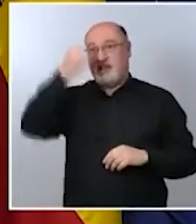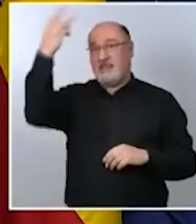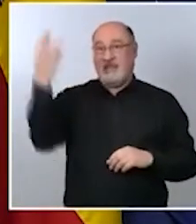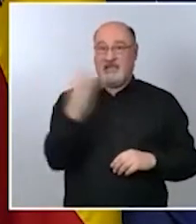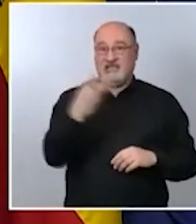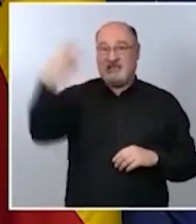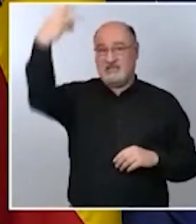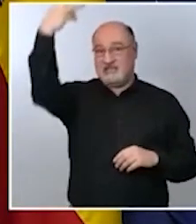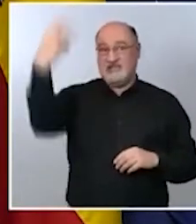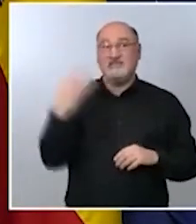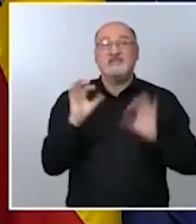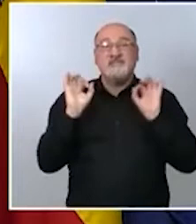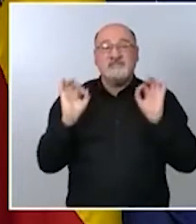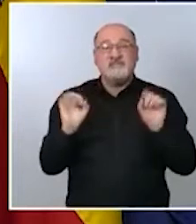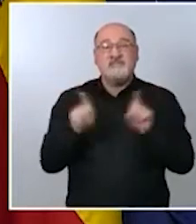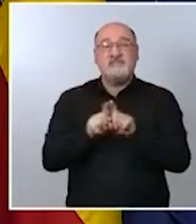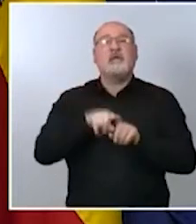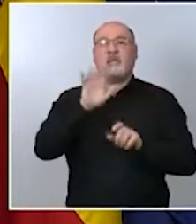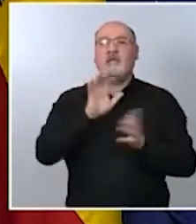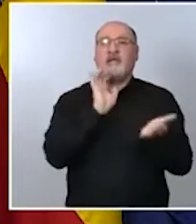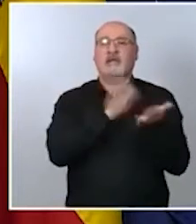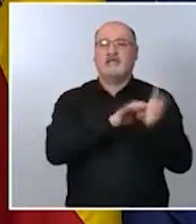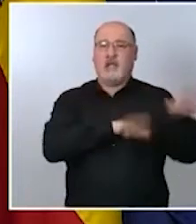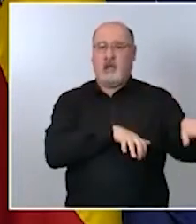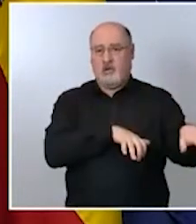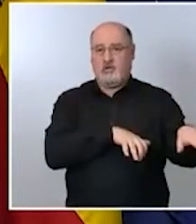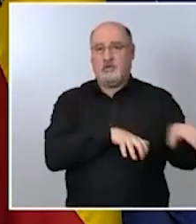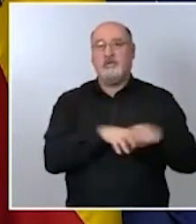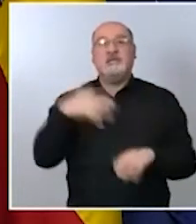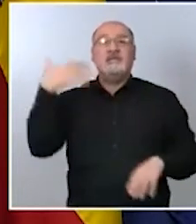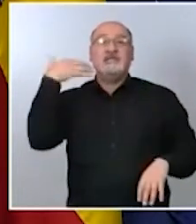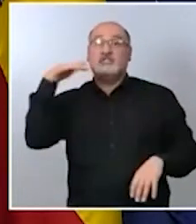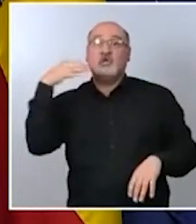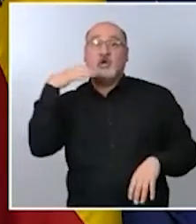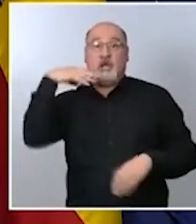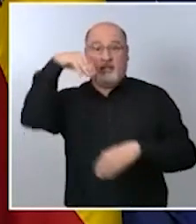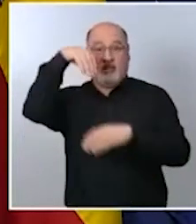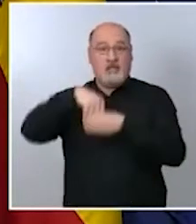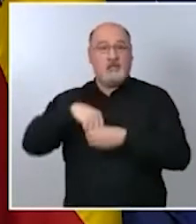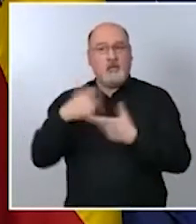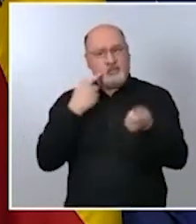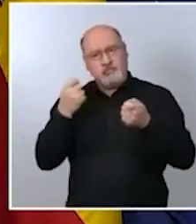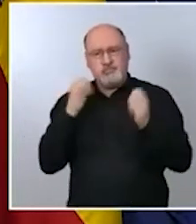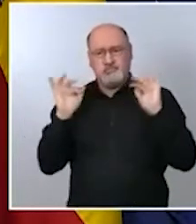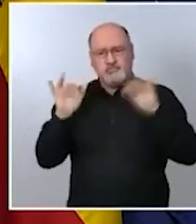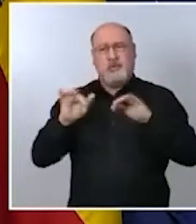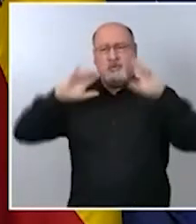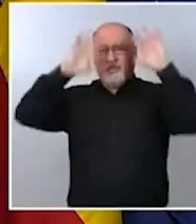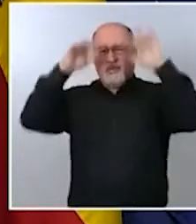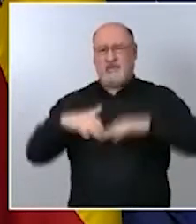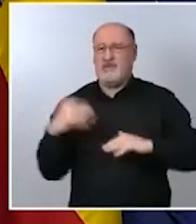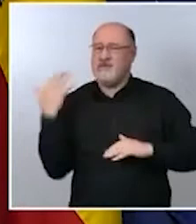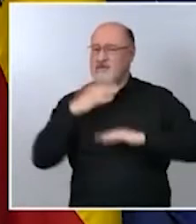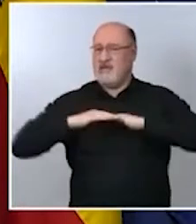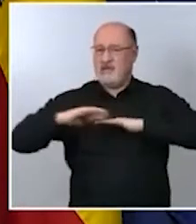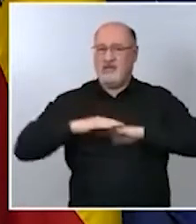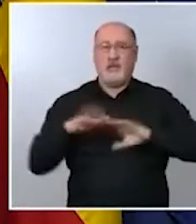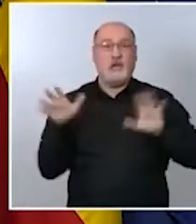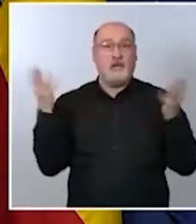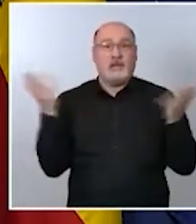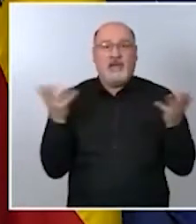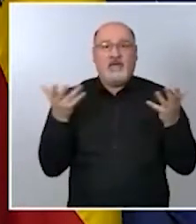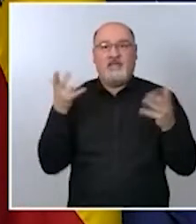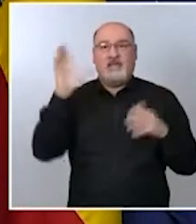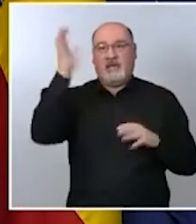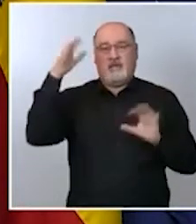y Castilla León Soria entre ellas donde tenemos una afectación mayor por esa emergencia estamos por lo tanto